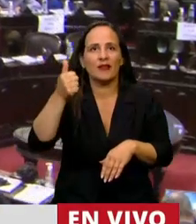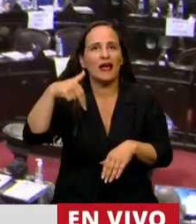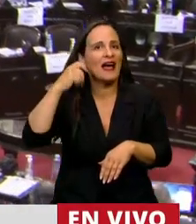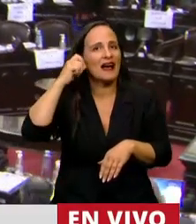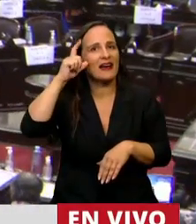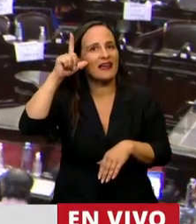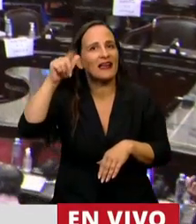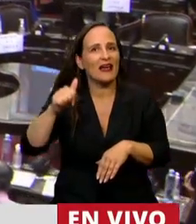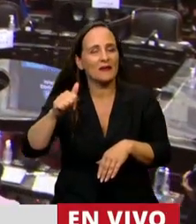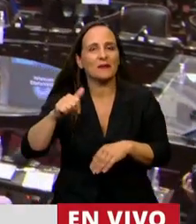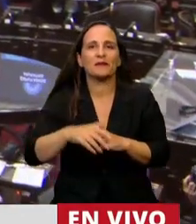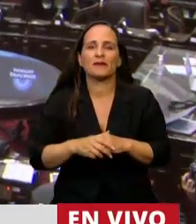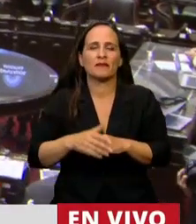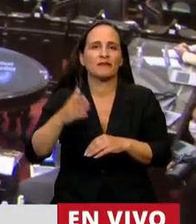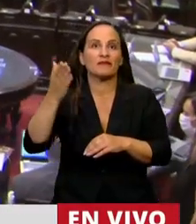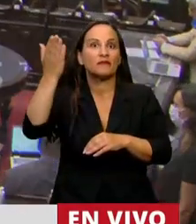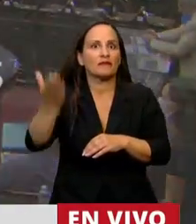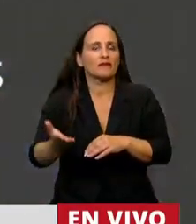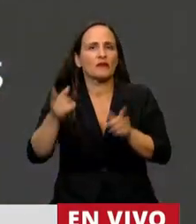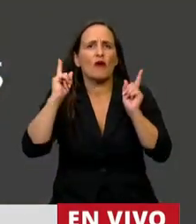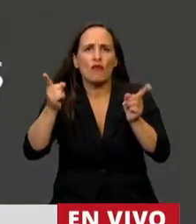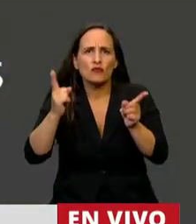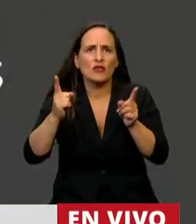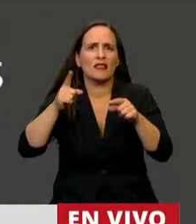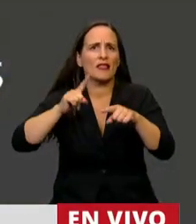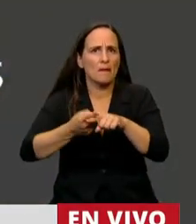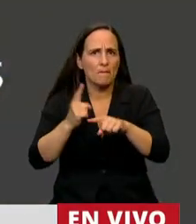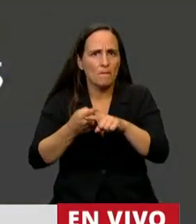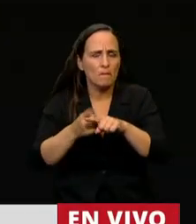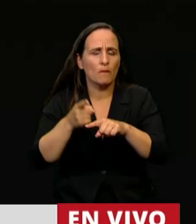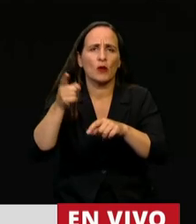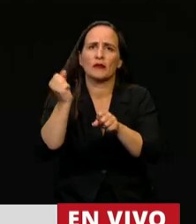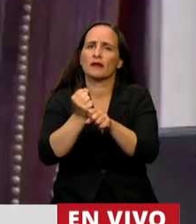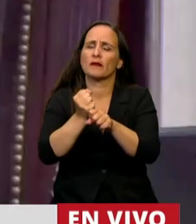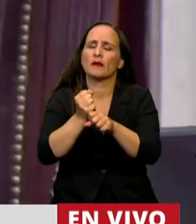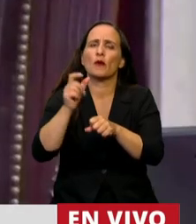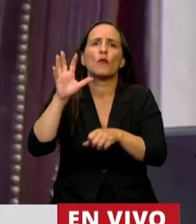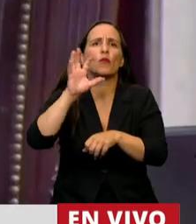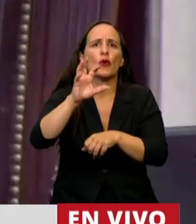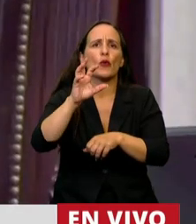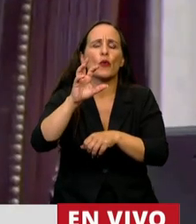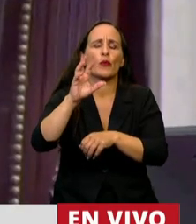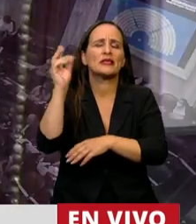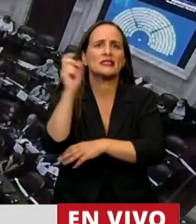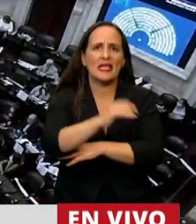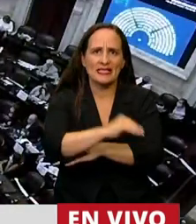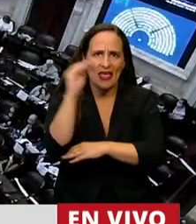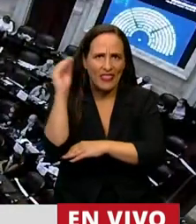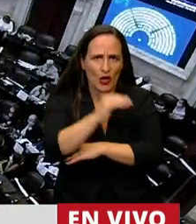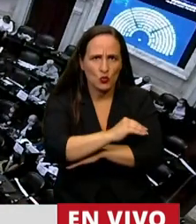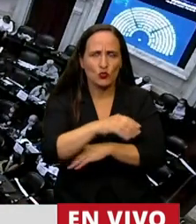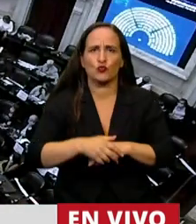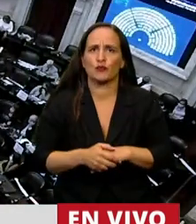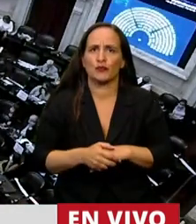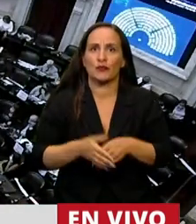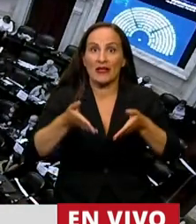Zureda, docente y política de la provincia de Santa Cruz. La doctora Zureda nació